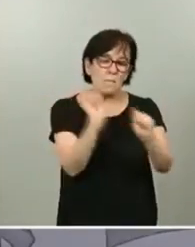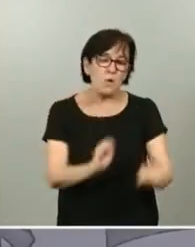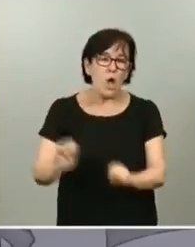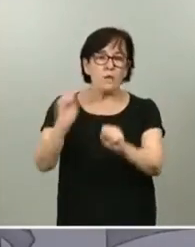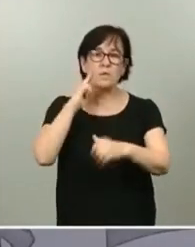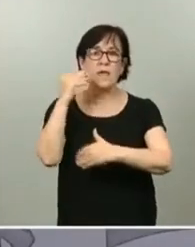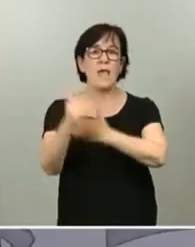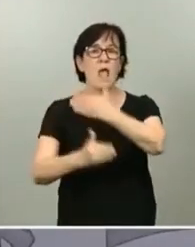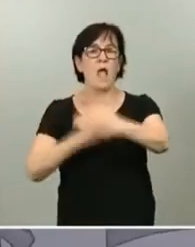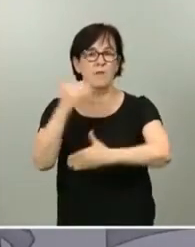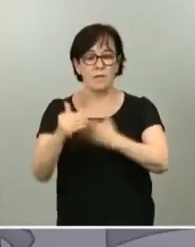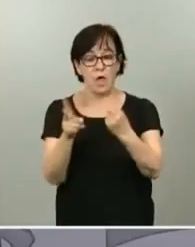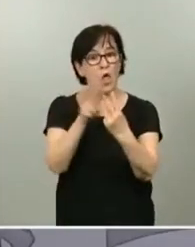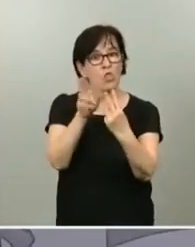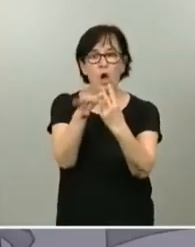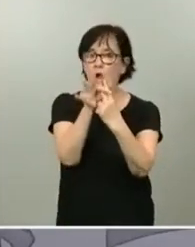Proteger y avanzar sin dejar a nadie atrás.